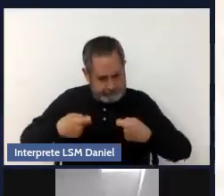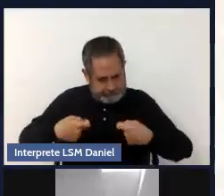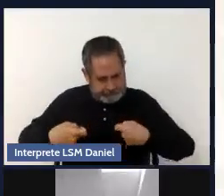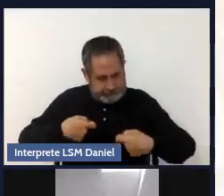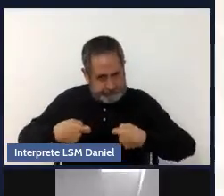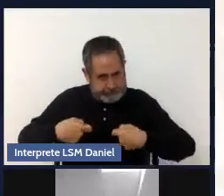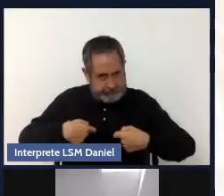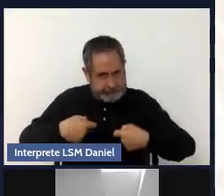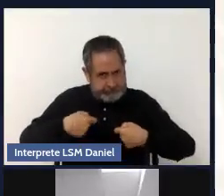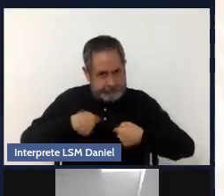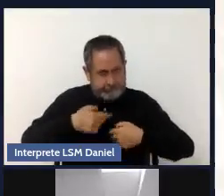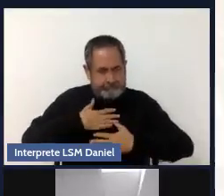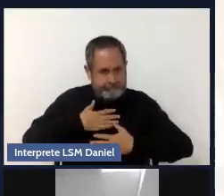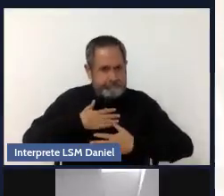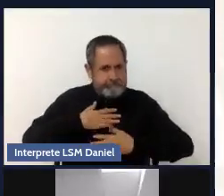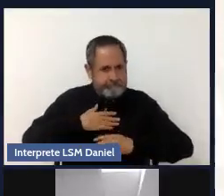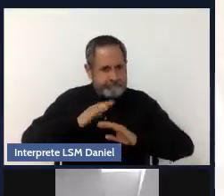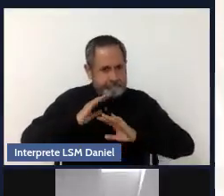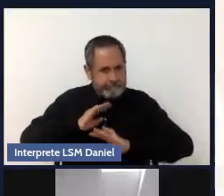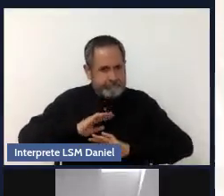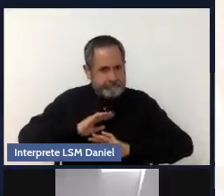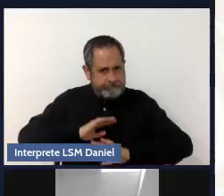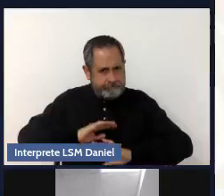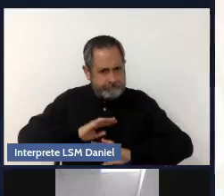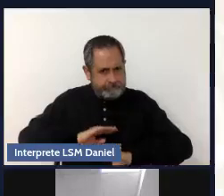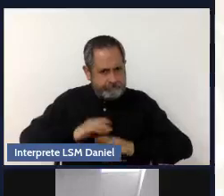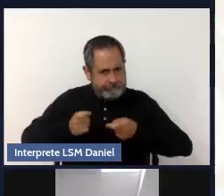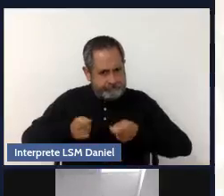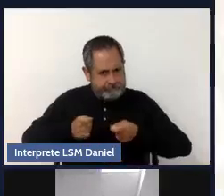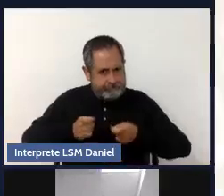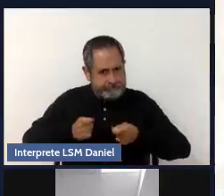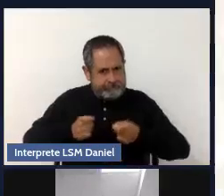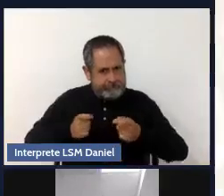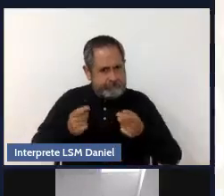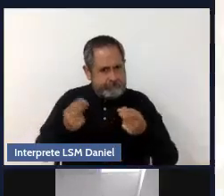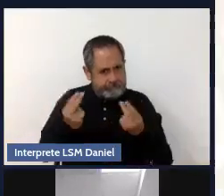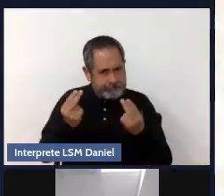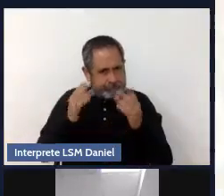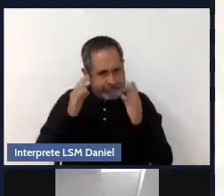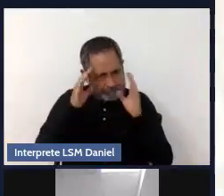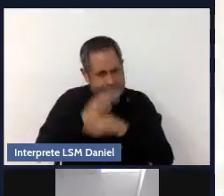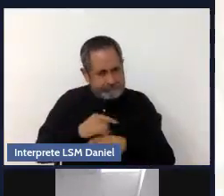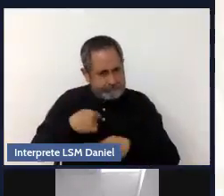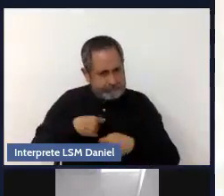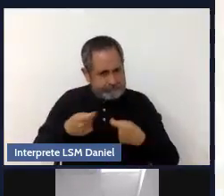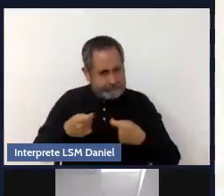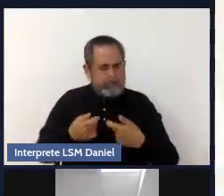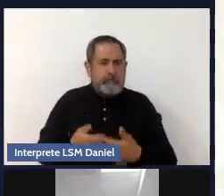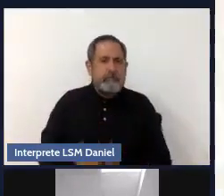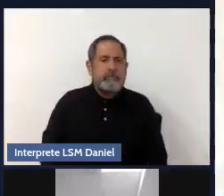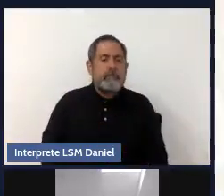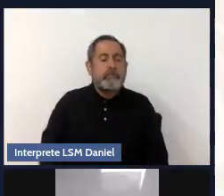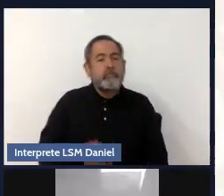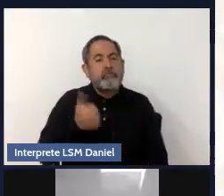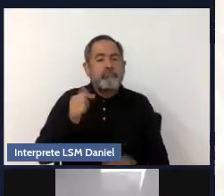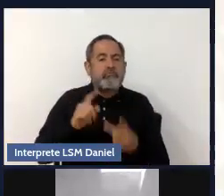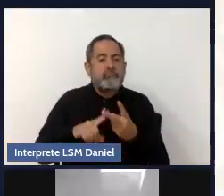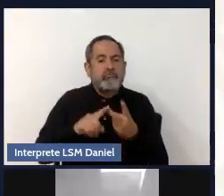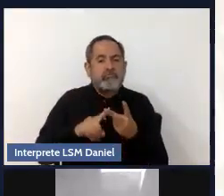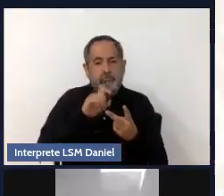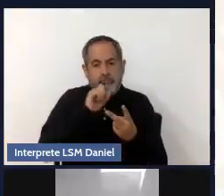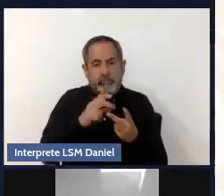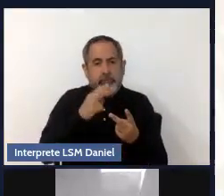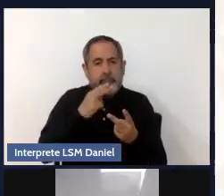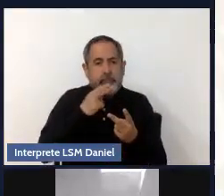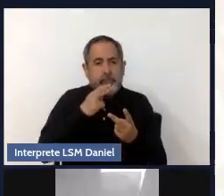un autocontrol de mí, aprender a autorregularme. algo que también funciona o da